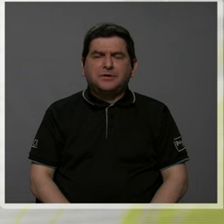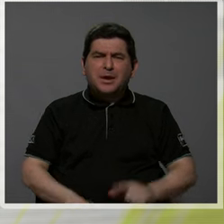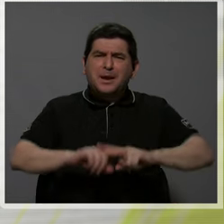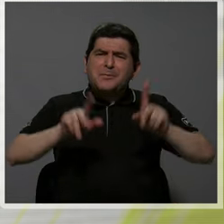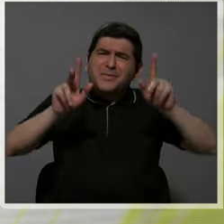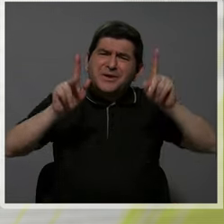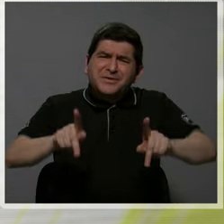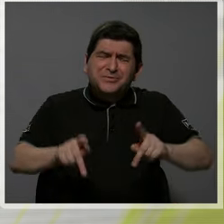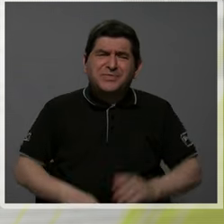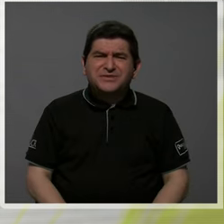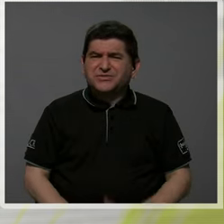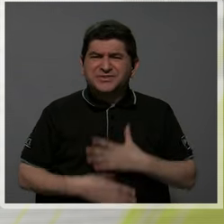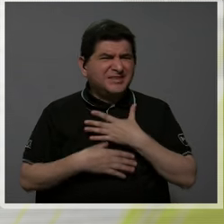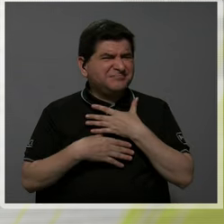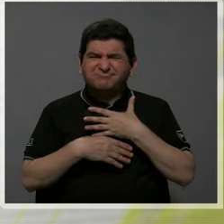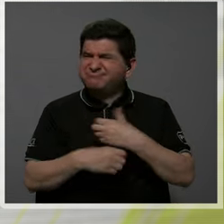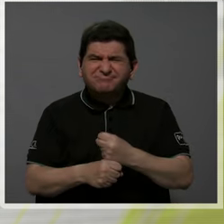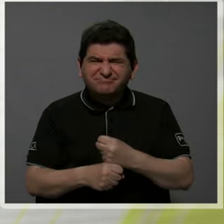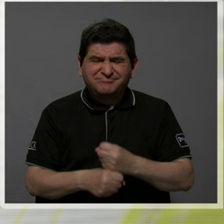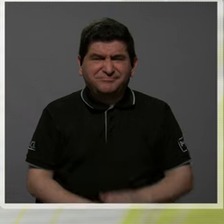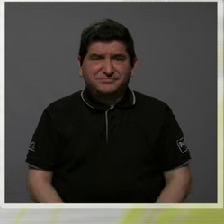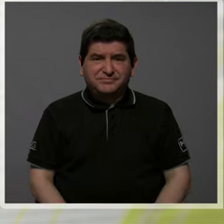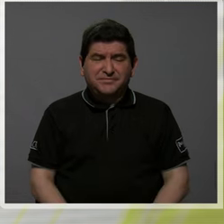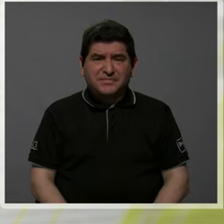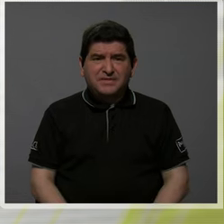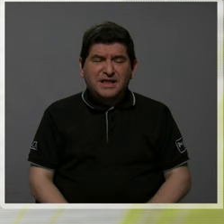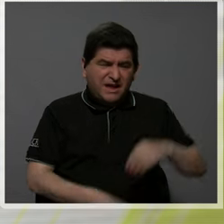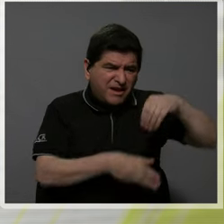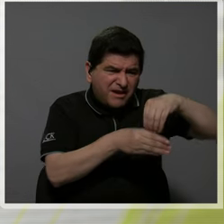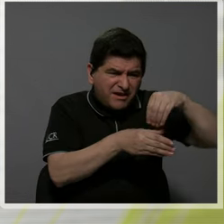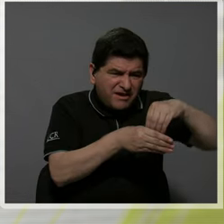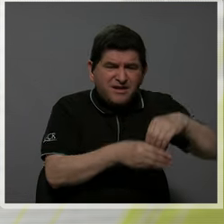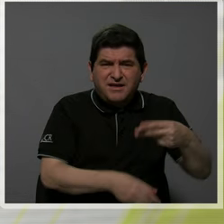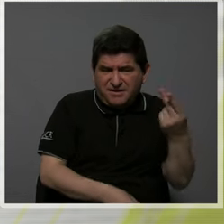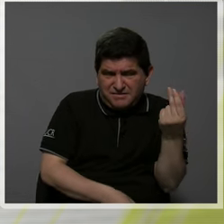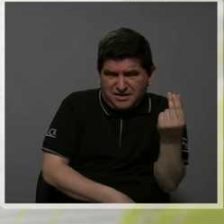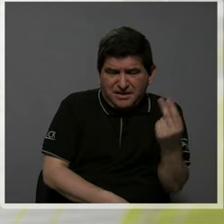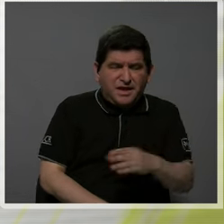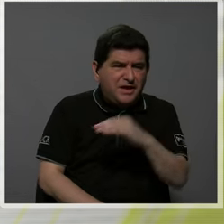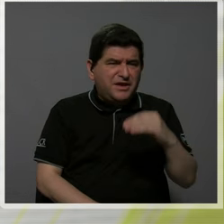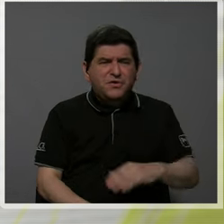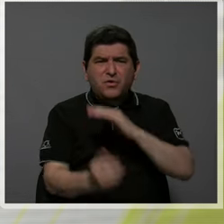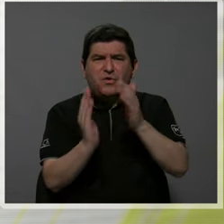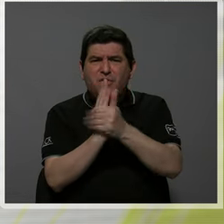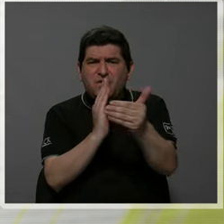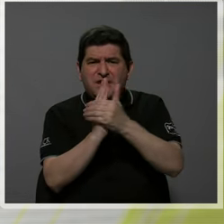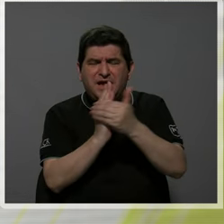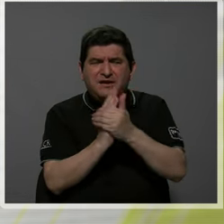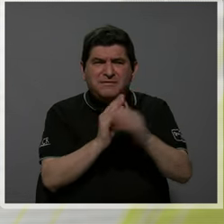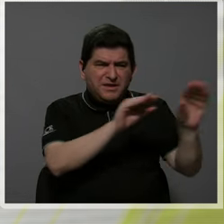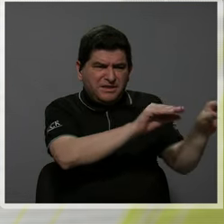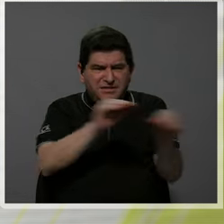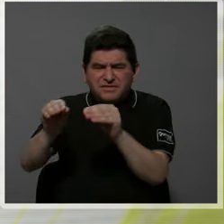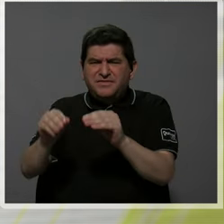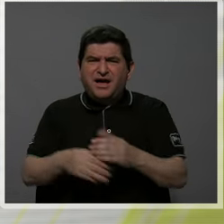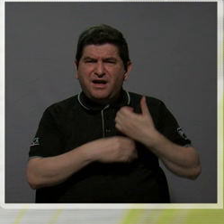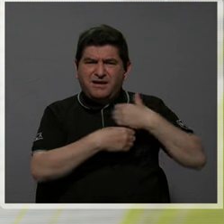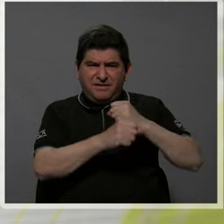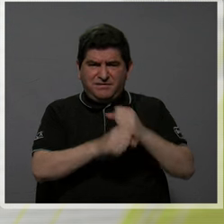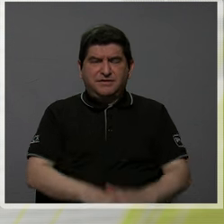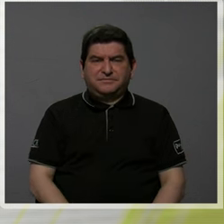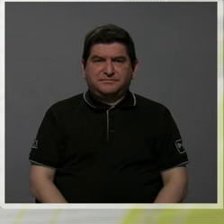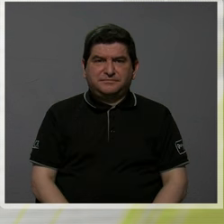Importantísimo. Pero la gente tiene desconfianza de trasladarle más fondos y más competencias a las municipalidades. ¿Cómo hacer